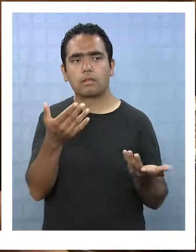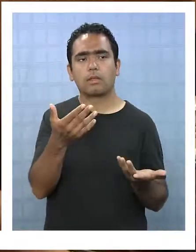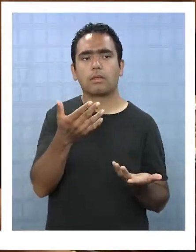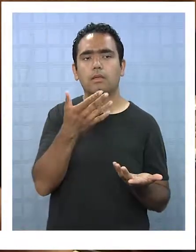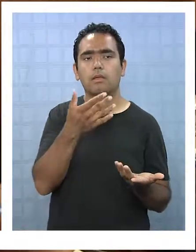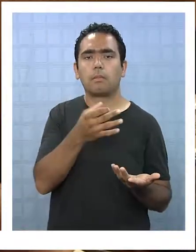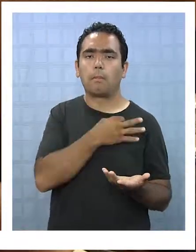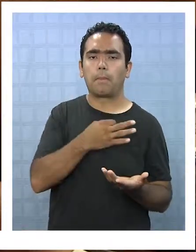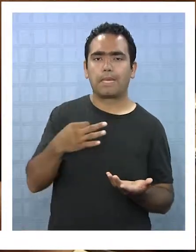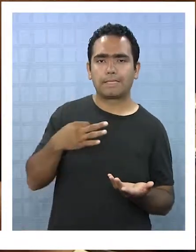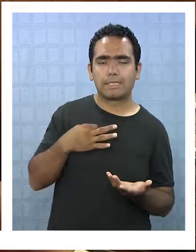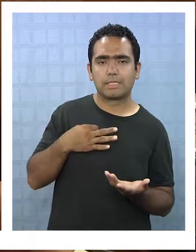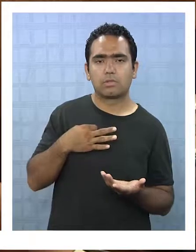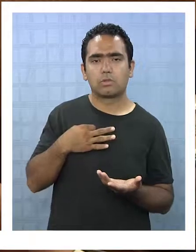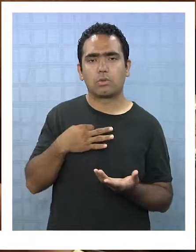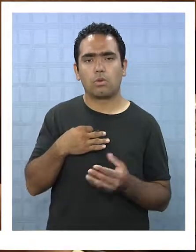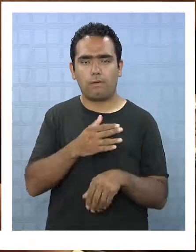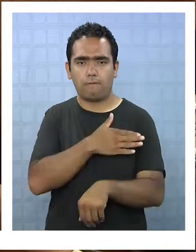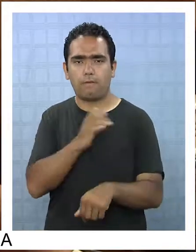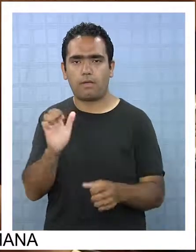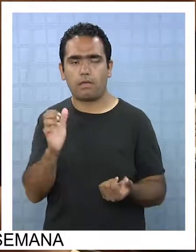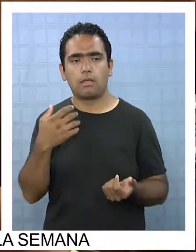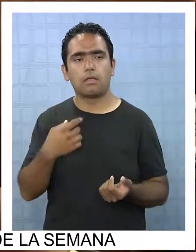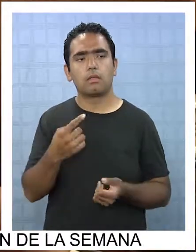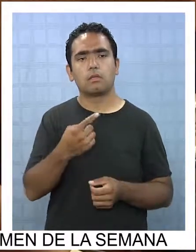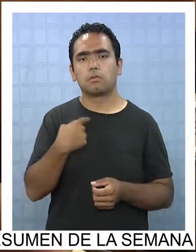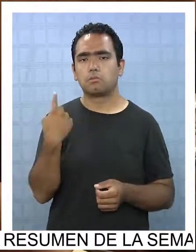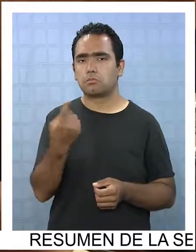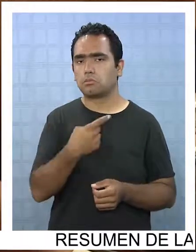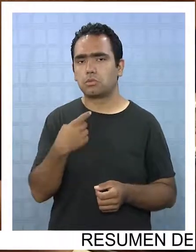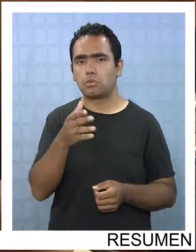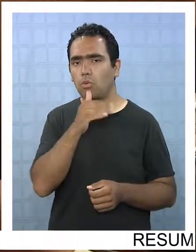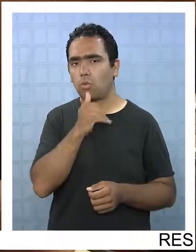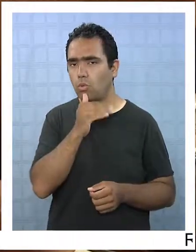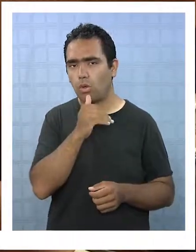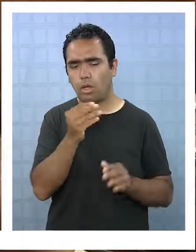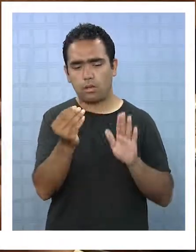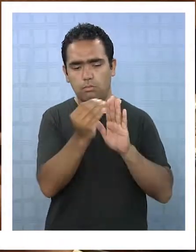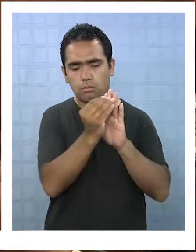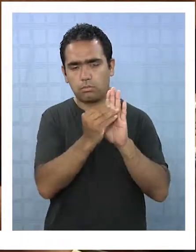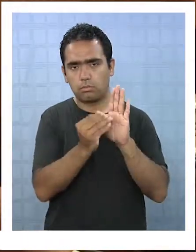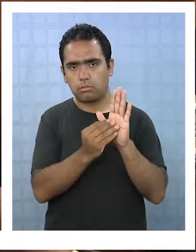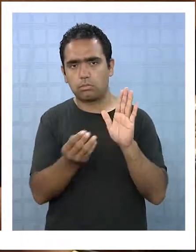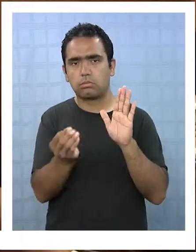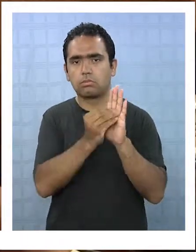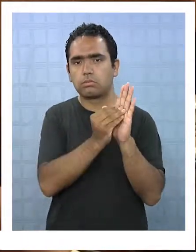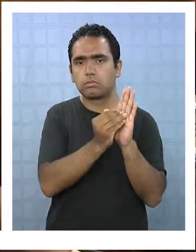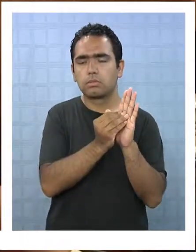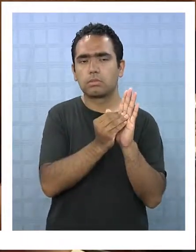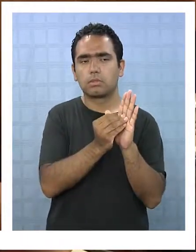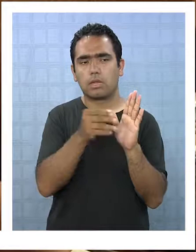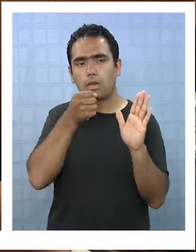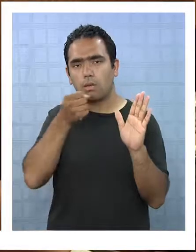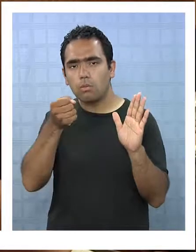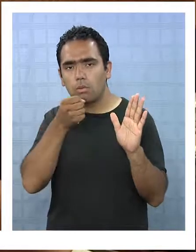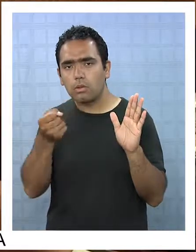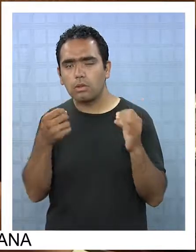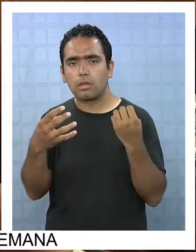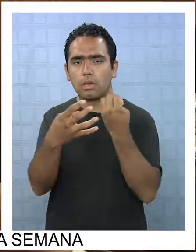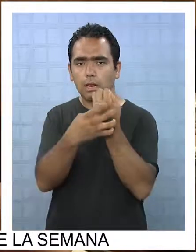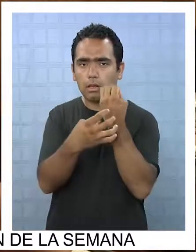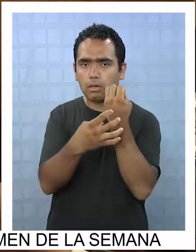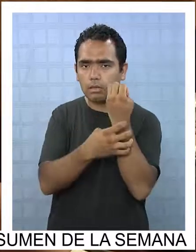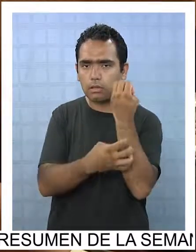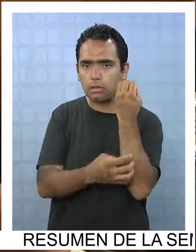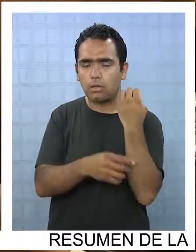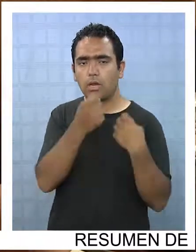Entonces, por ende, nosotros no aparecemos dentro de la encuesta, dentro de las regiones donde se